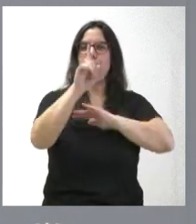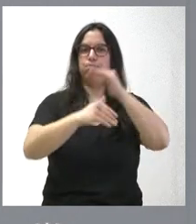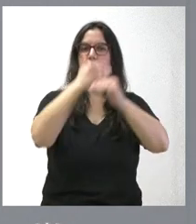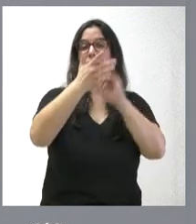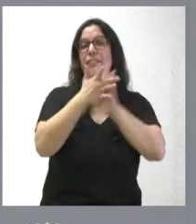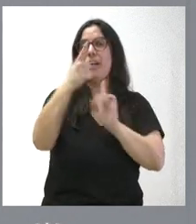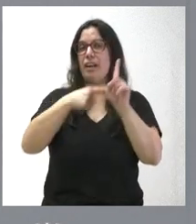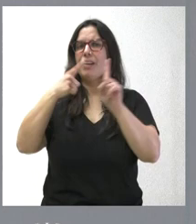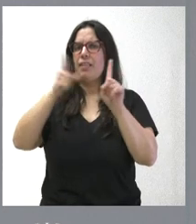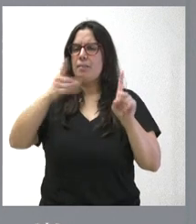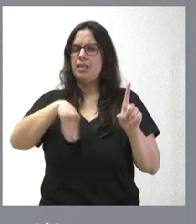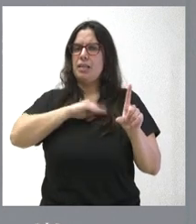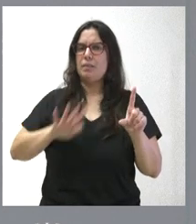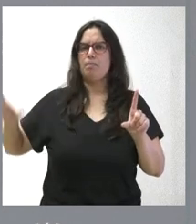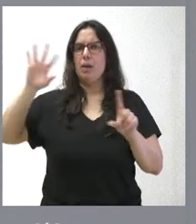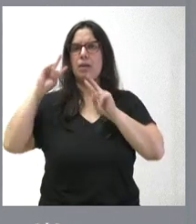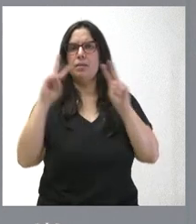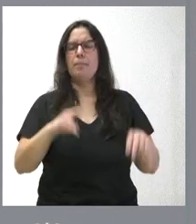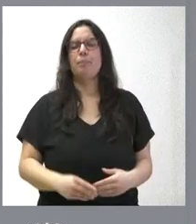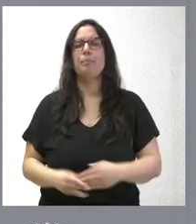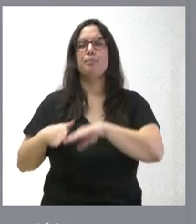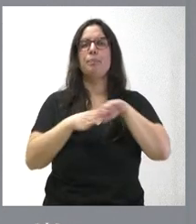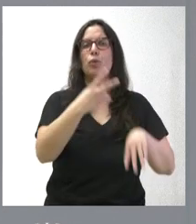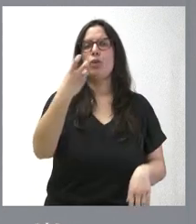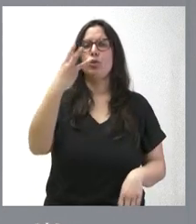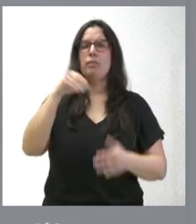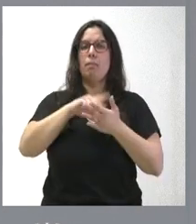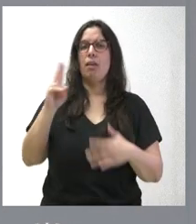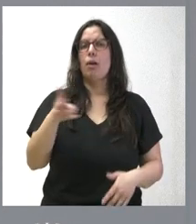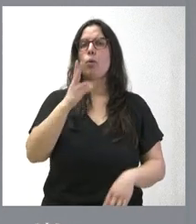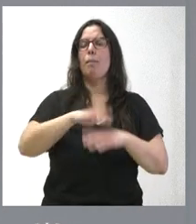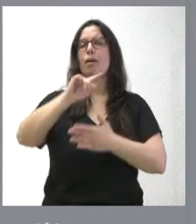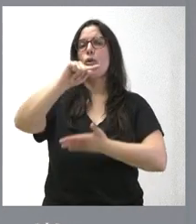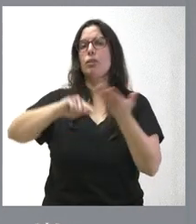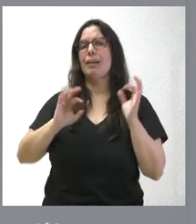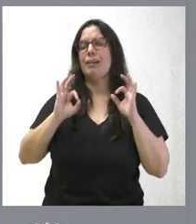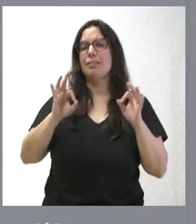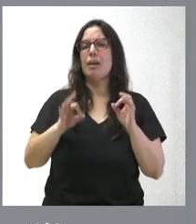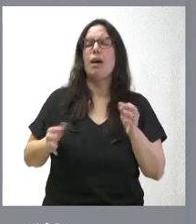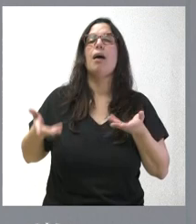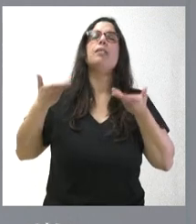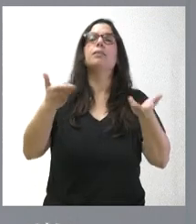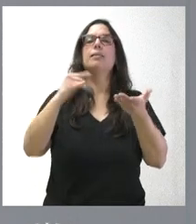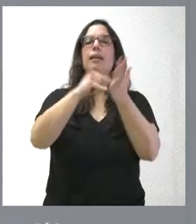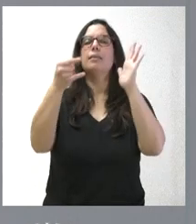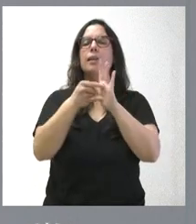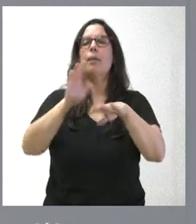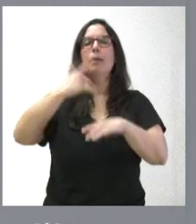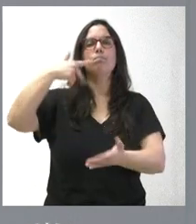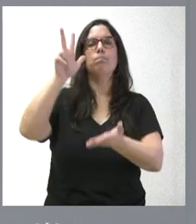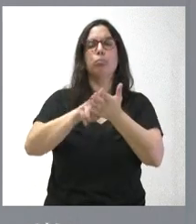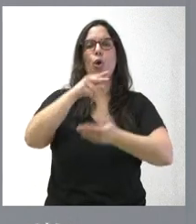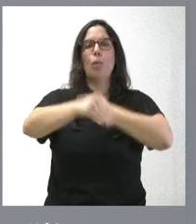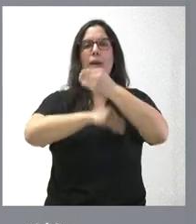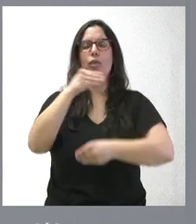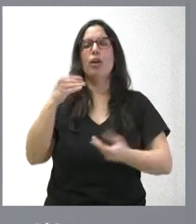contexto nacional. 230.000 euros para contratar asistencia técnica para la verificación de las operaciones del